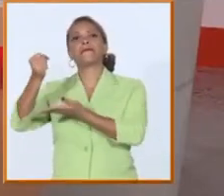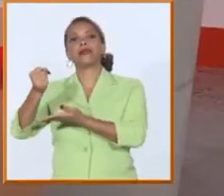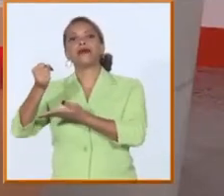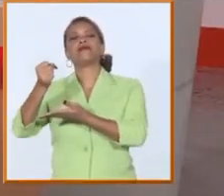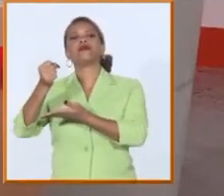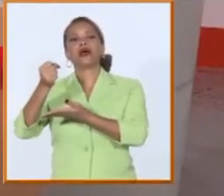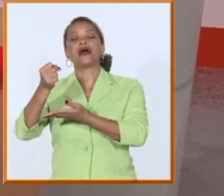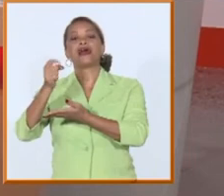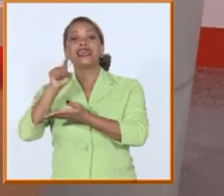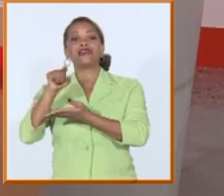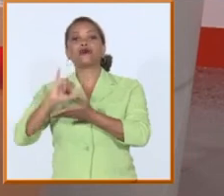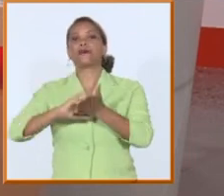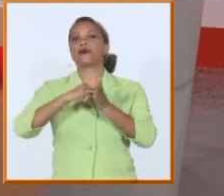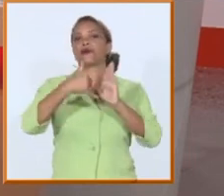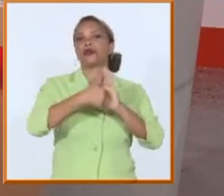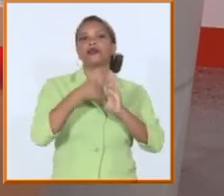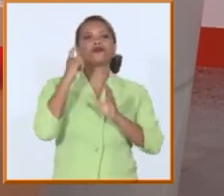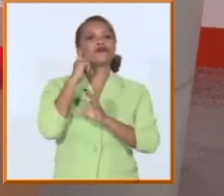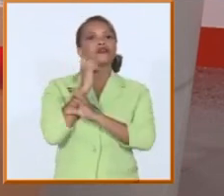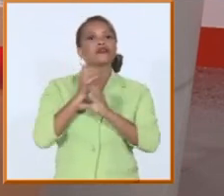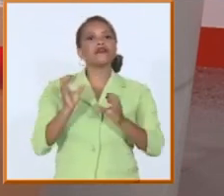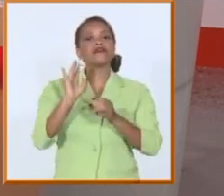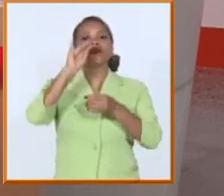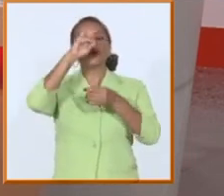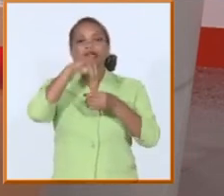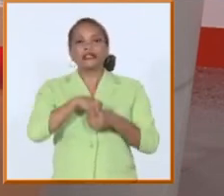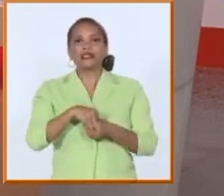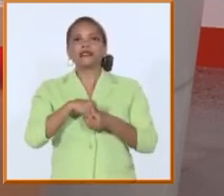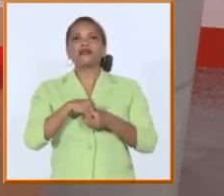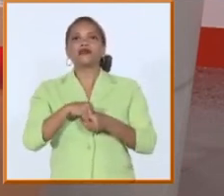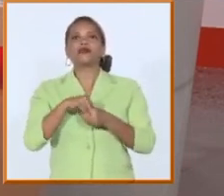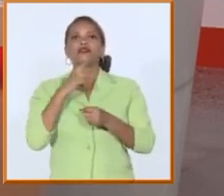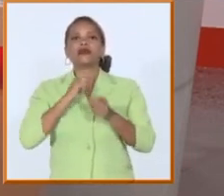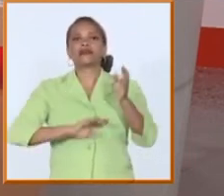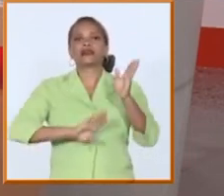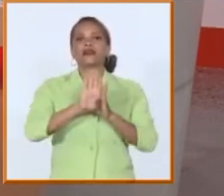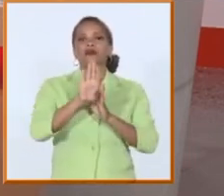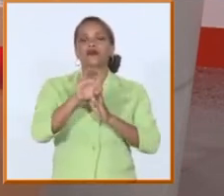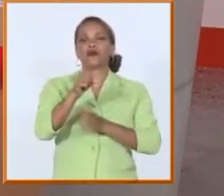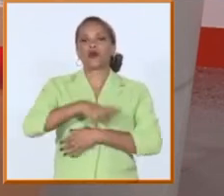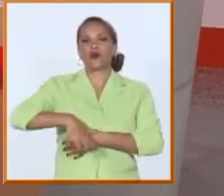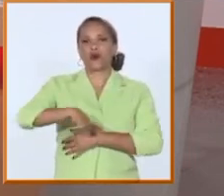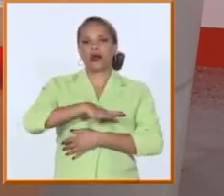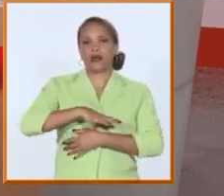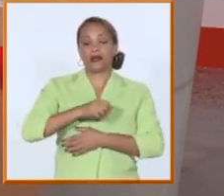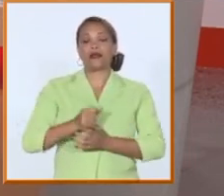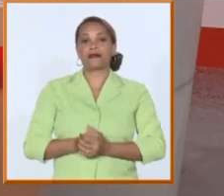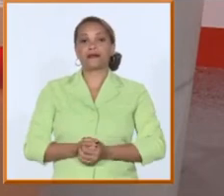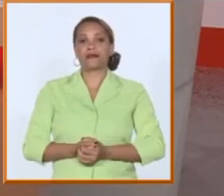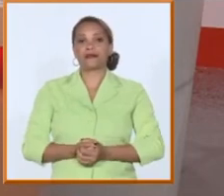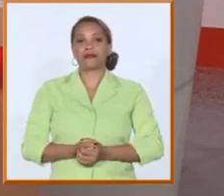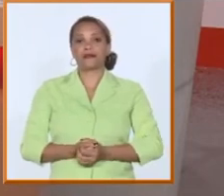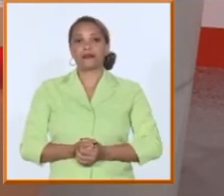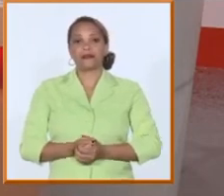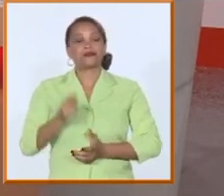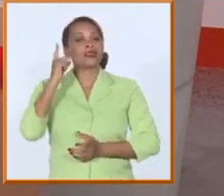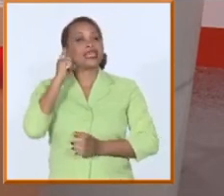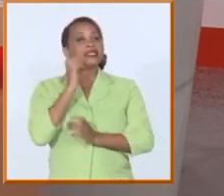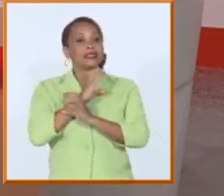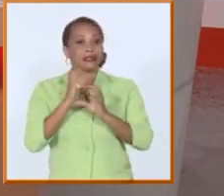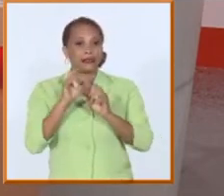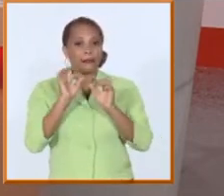proyectos y a científicos de en proyectos de desarrollo local o sea dentro de esa ciencia hay